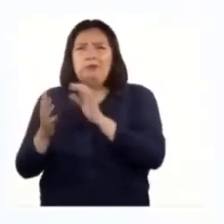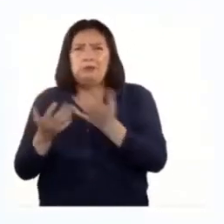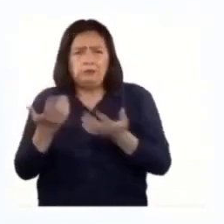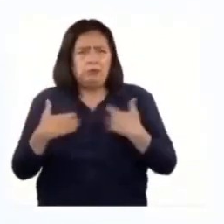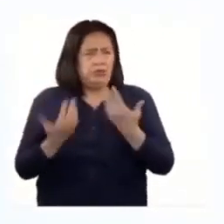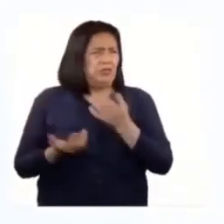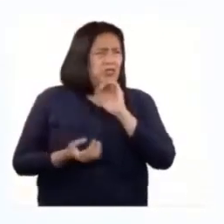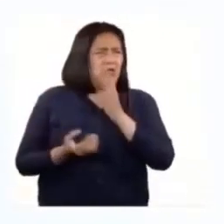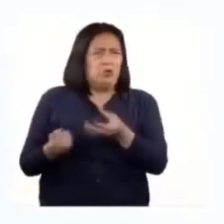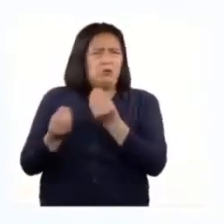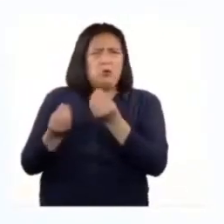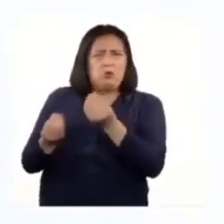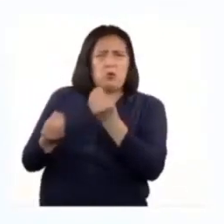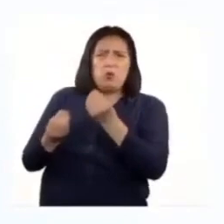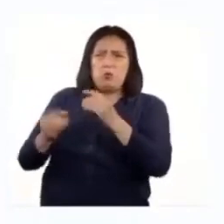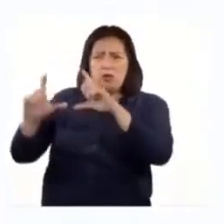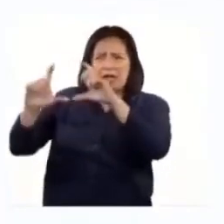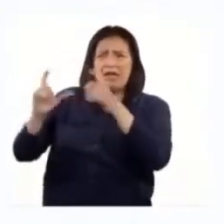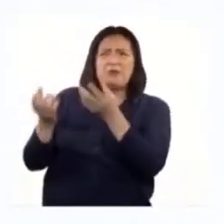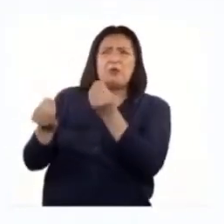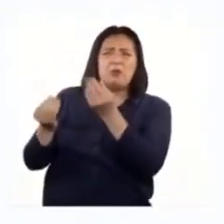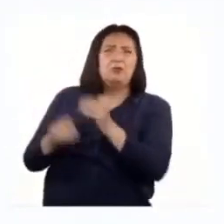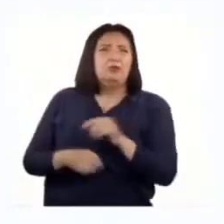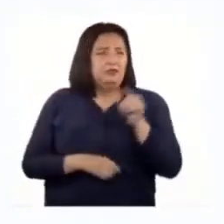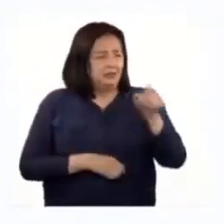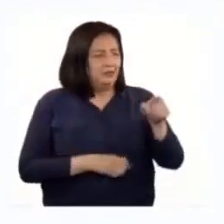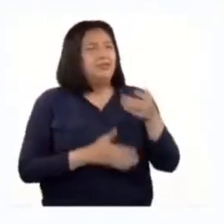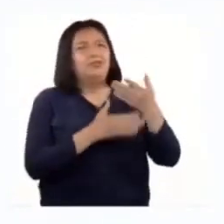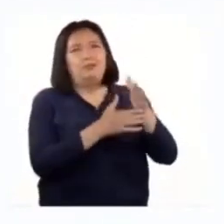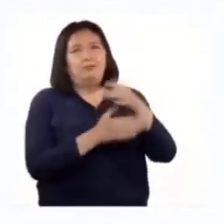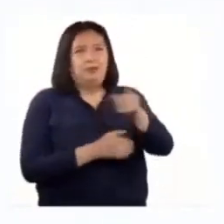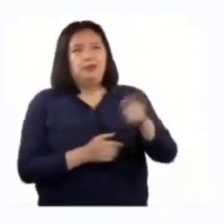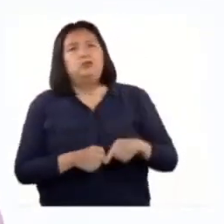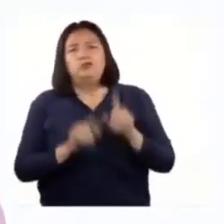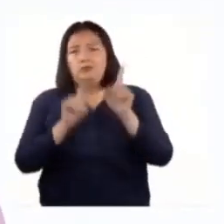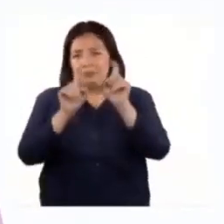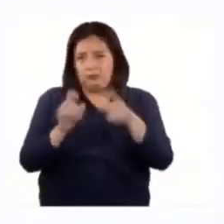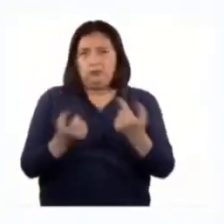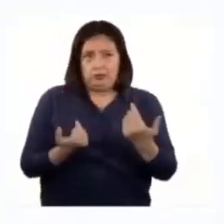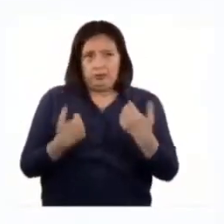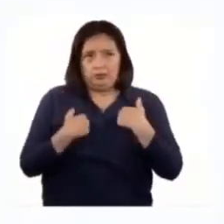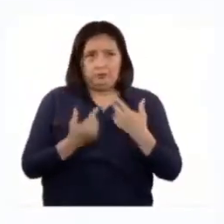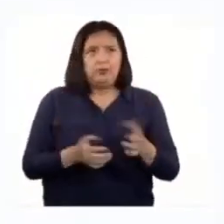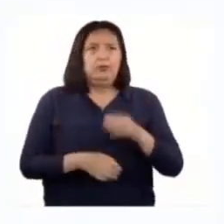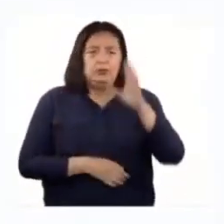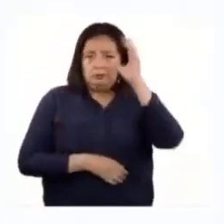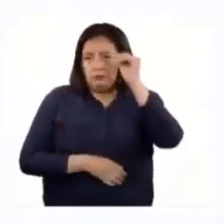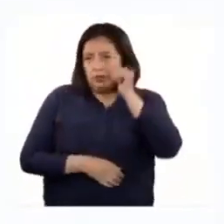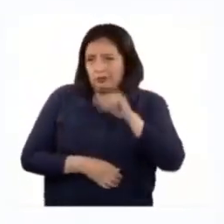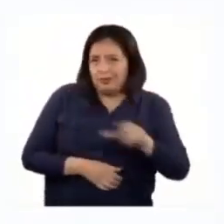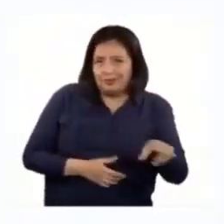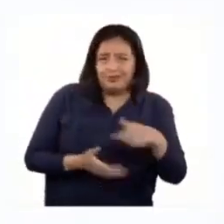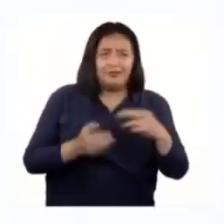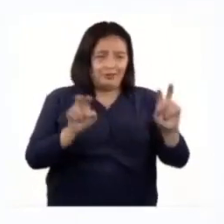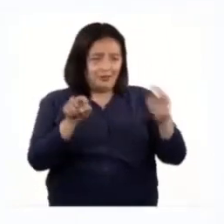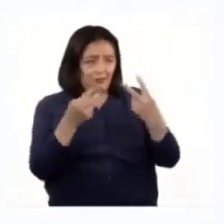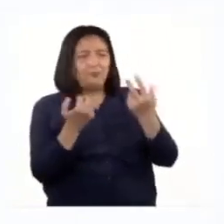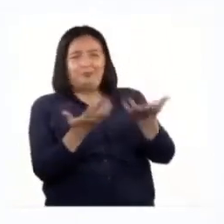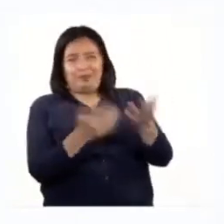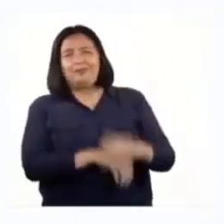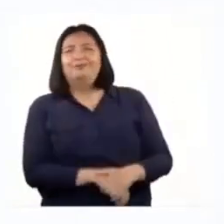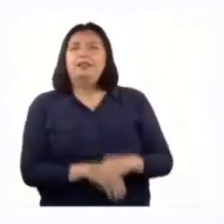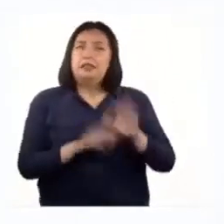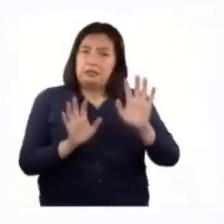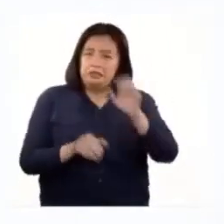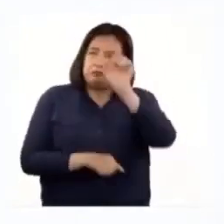¿Podría decirnos cómo es una de esas cámaras, por favor? B. bien que compartas tus inquietudes conmigo y con las chicas y chicos que nos ven, Patricia.